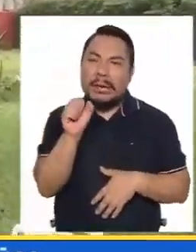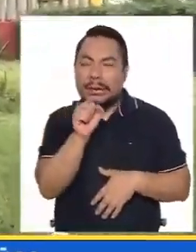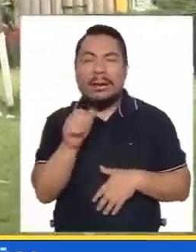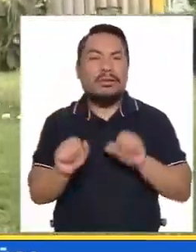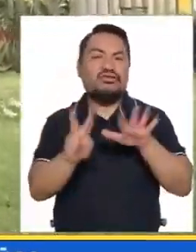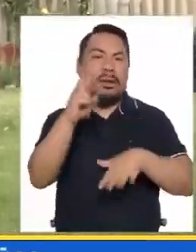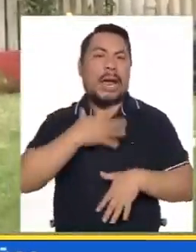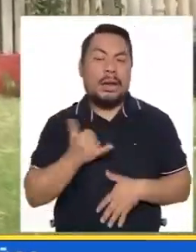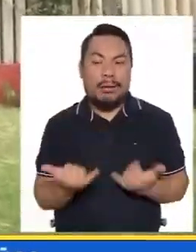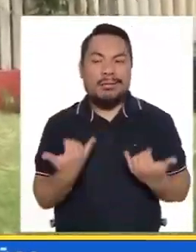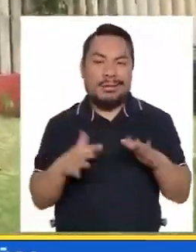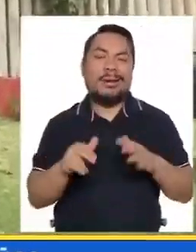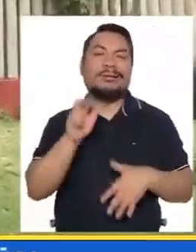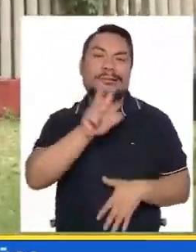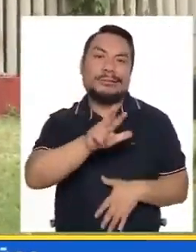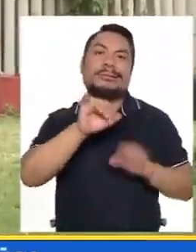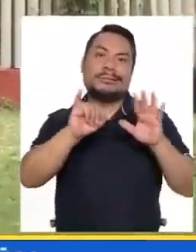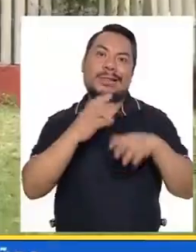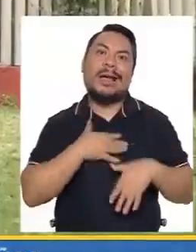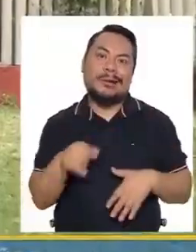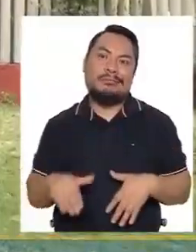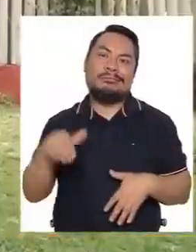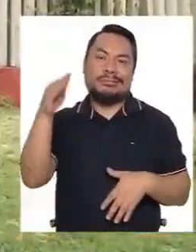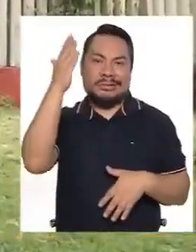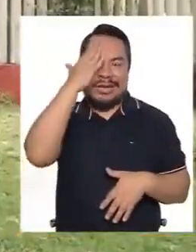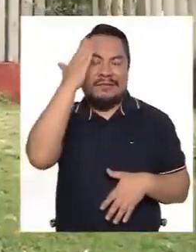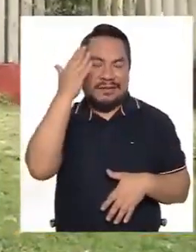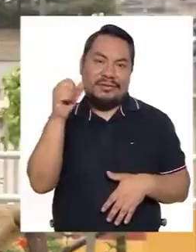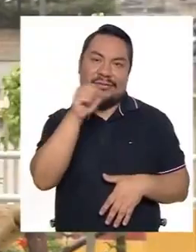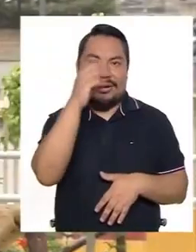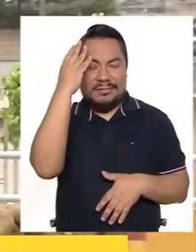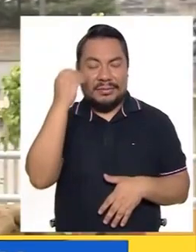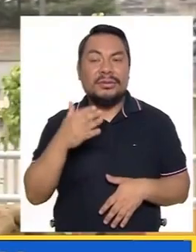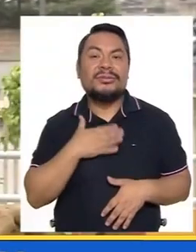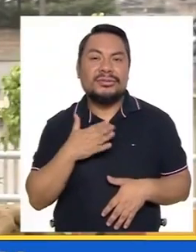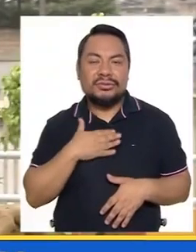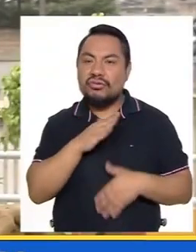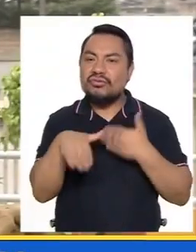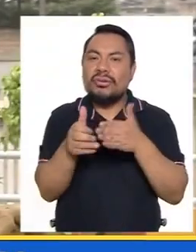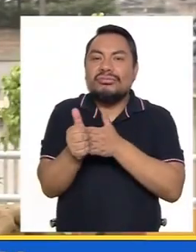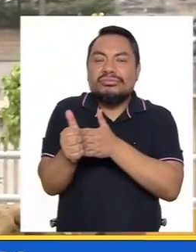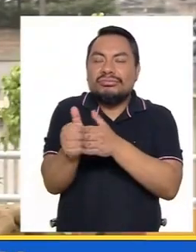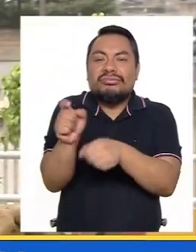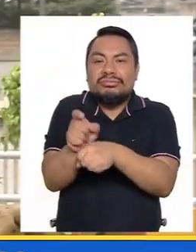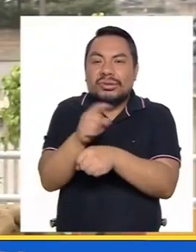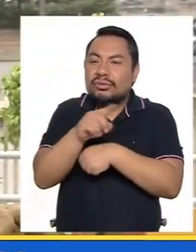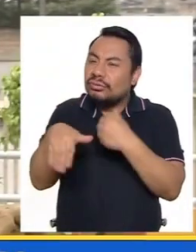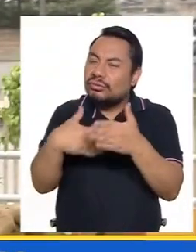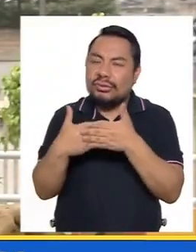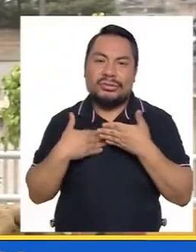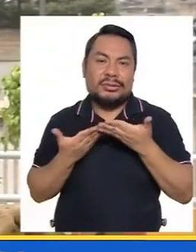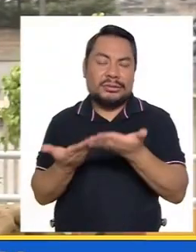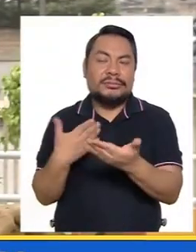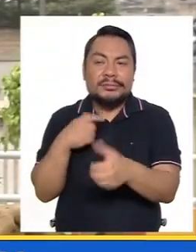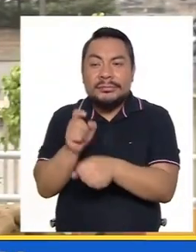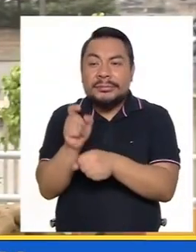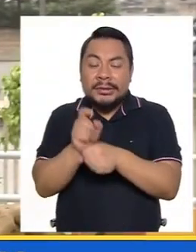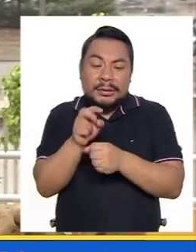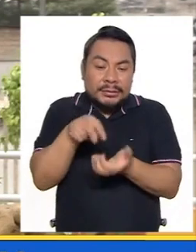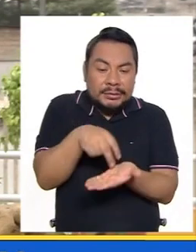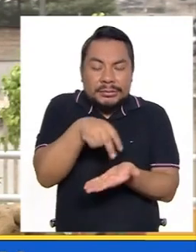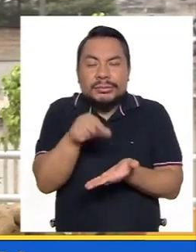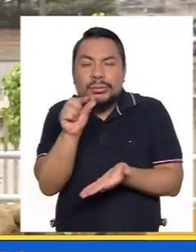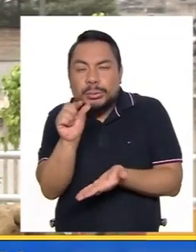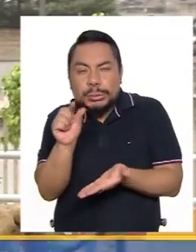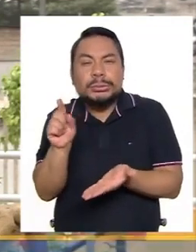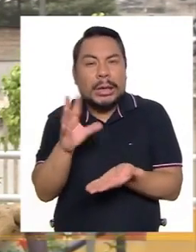ella tuvo 12 años, ahora ella tiene 33 años. Yo soy su coach, yo soy todo, ¿no? Le enseño los pocos